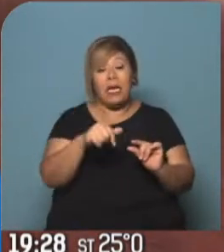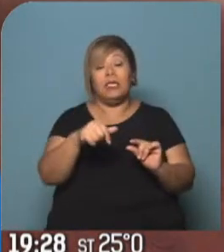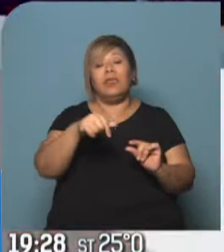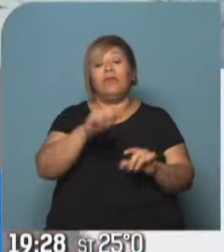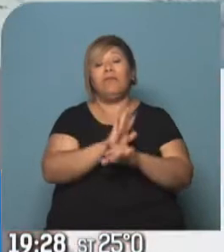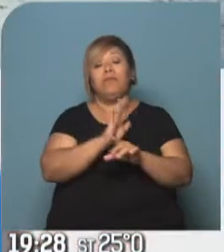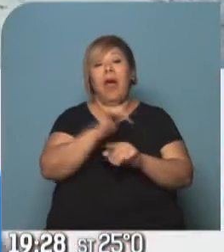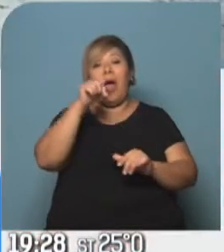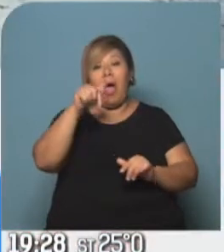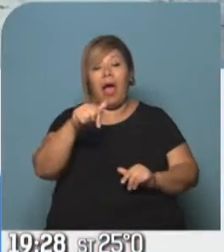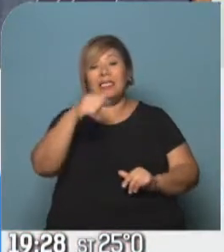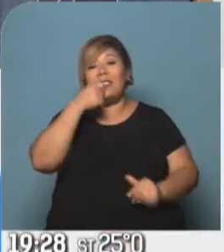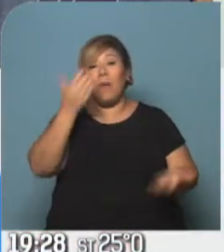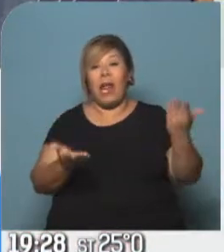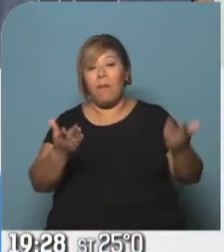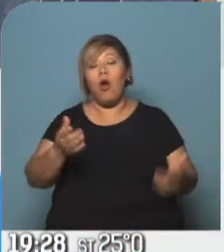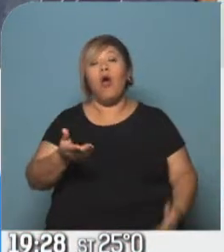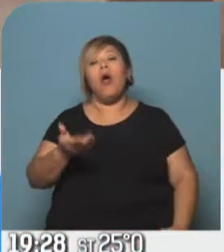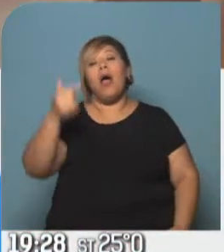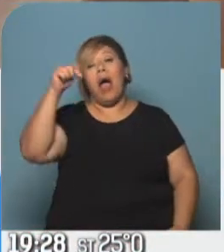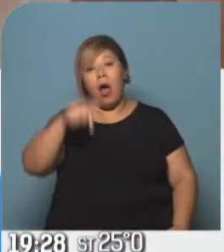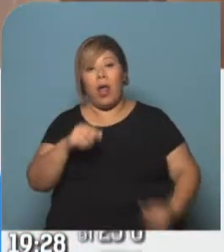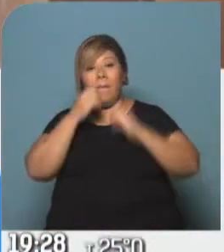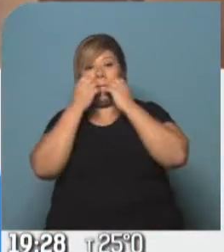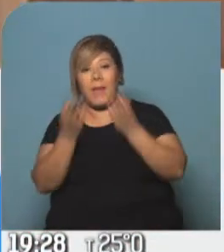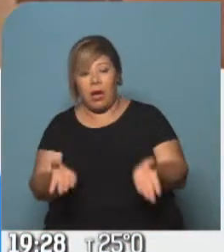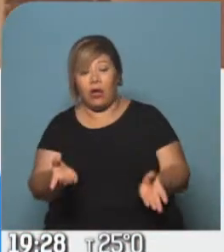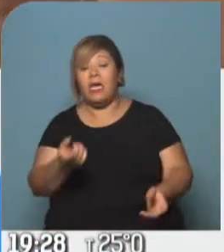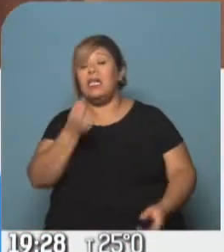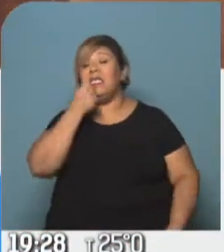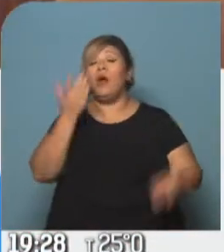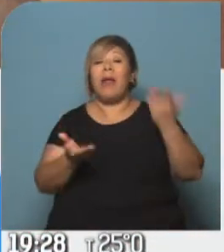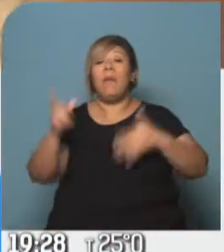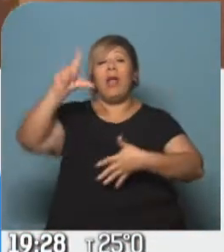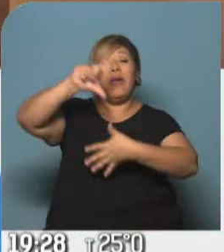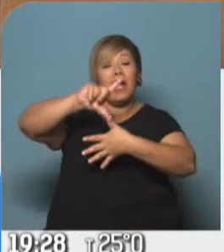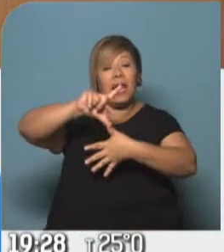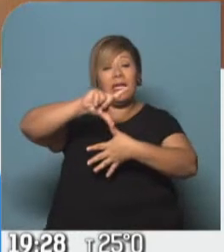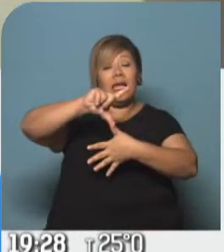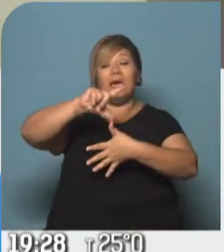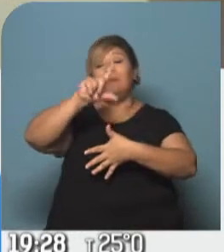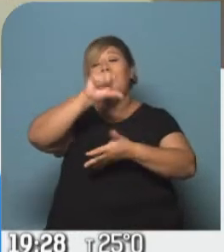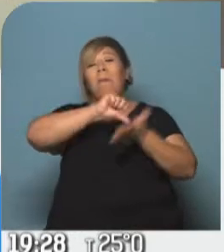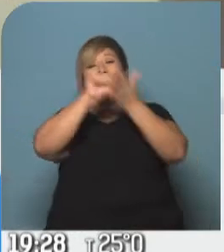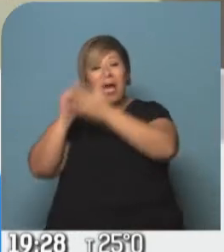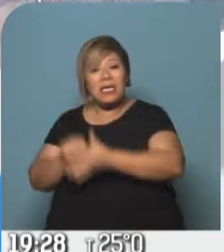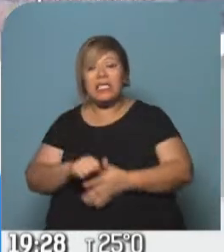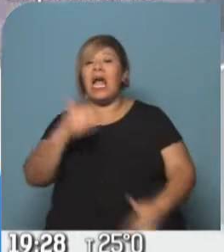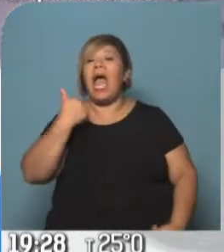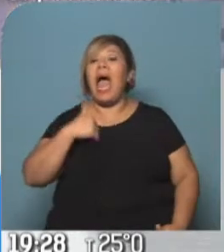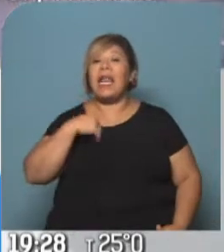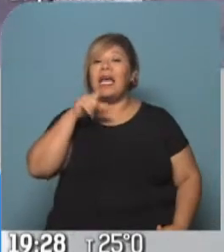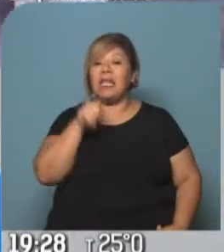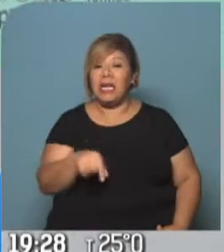de América Latina, estábamos entre los países con más desigualdades de América Latina y creo que la escuela pública se está poniendo de pie, estamos